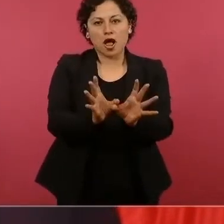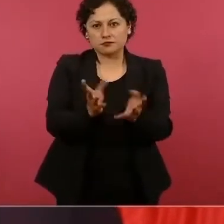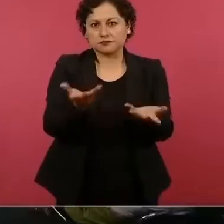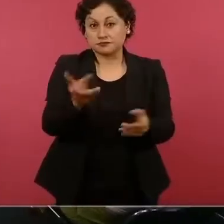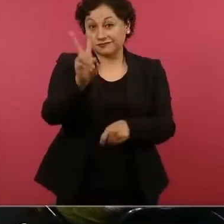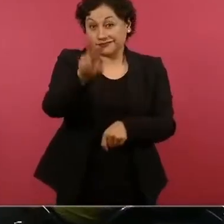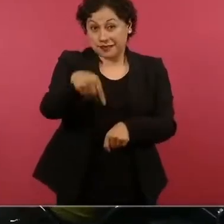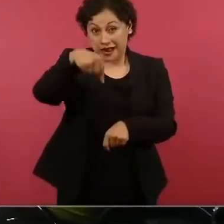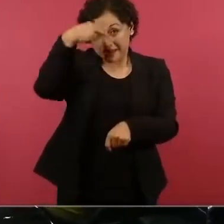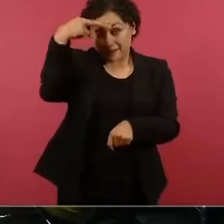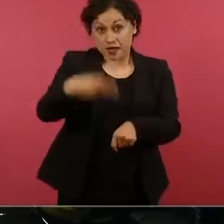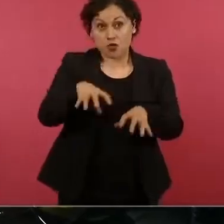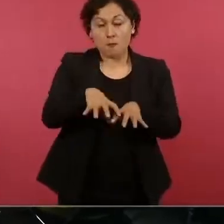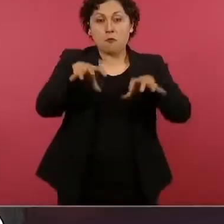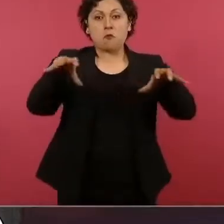izquierda y la extrema derecha.